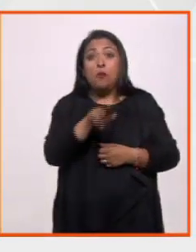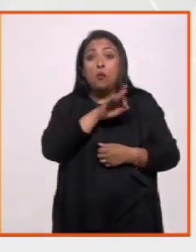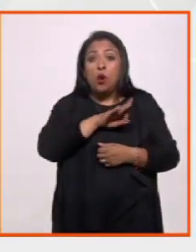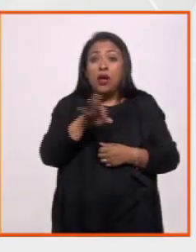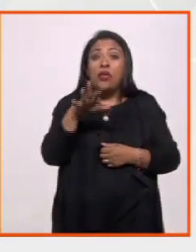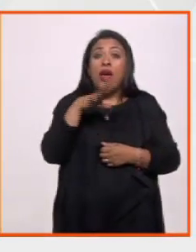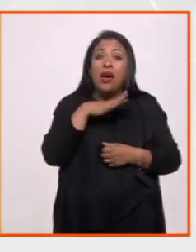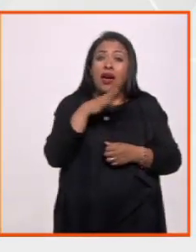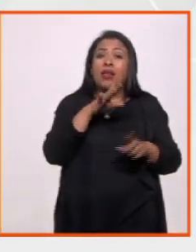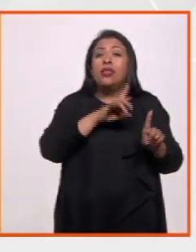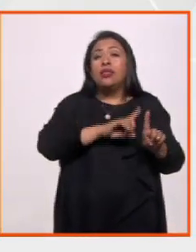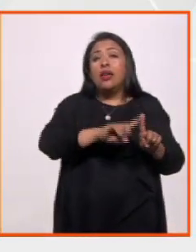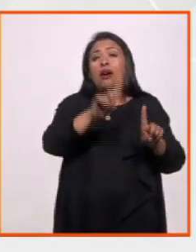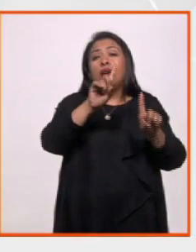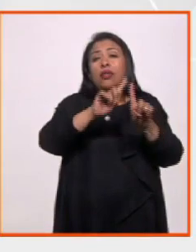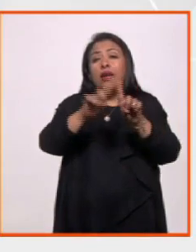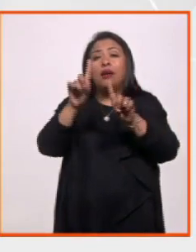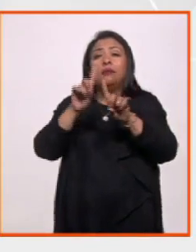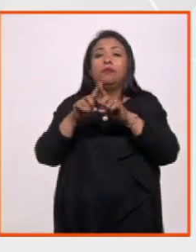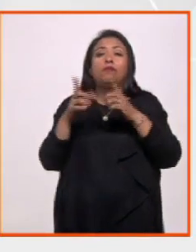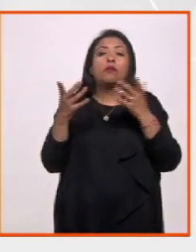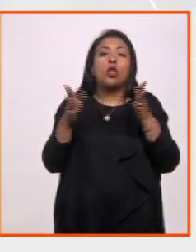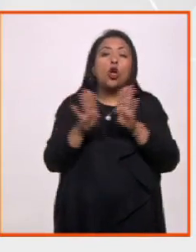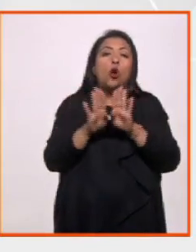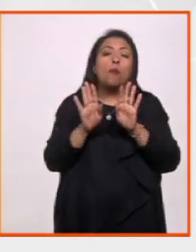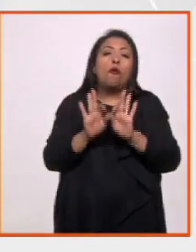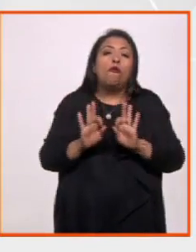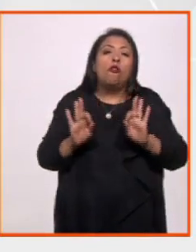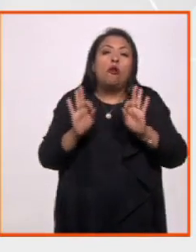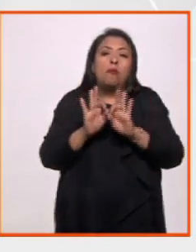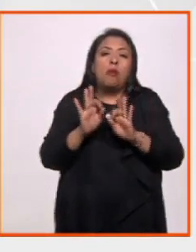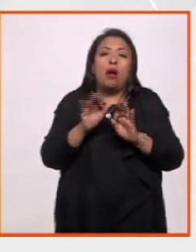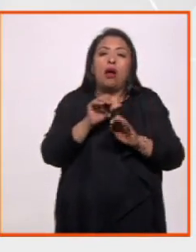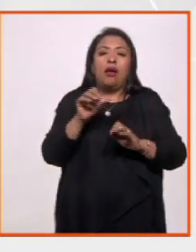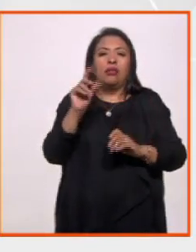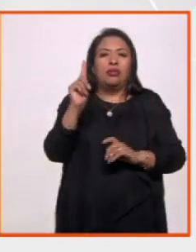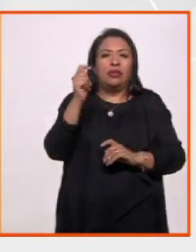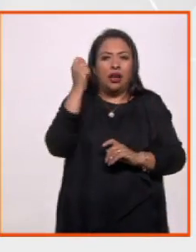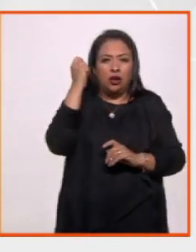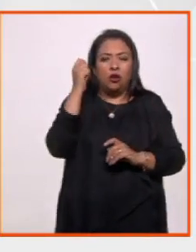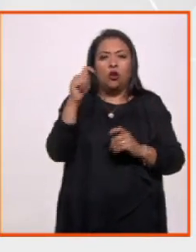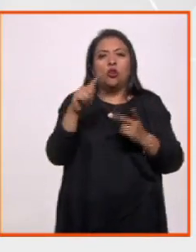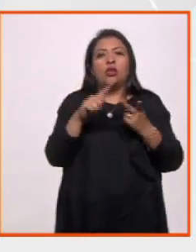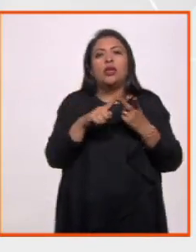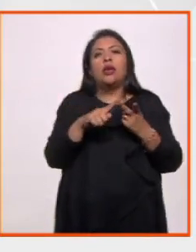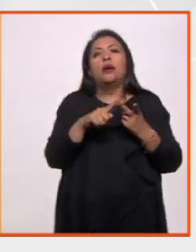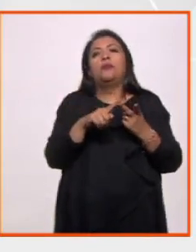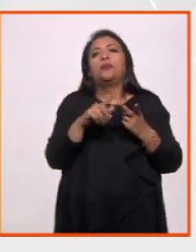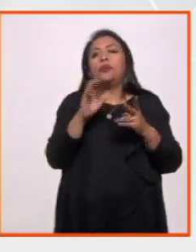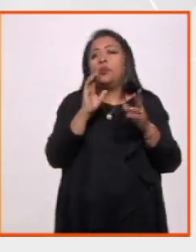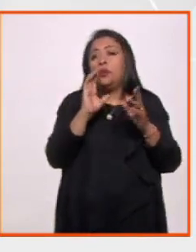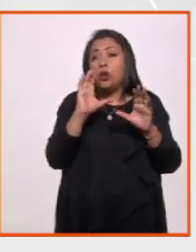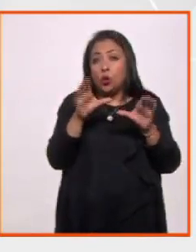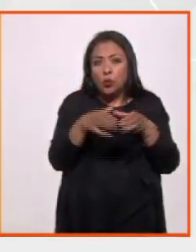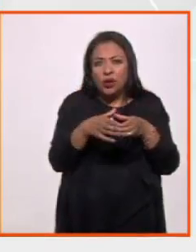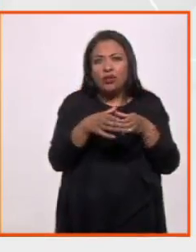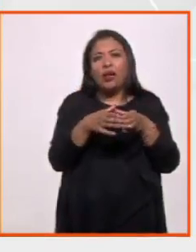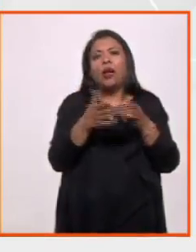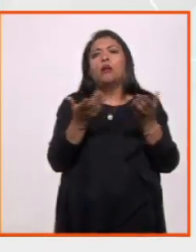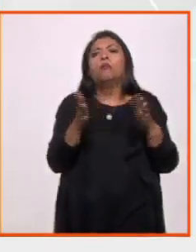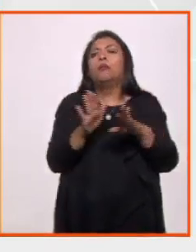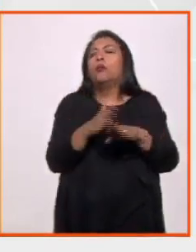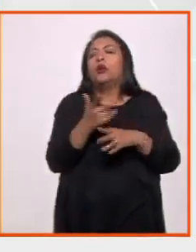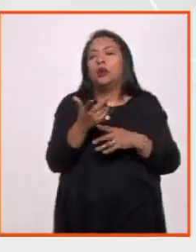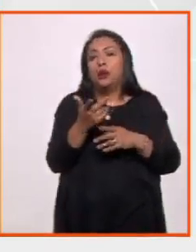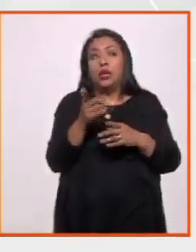pueden generar todas estas potencialidades a través de la tecnología o a través de la comunidad. ¿Por qué?